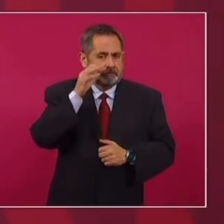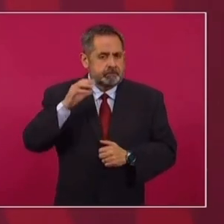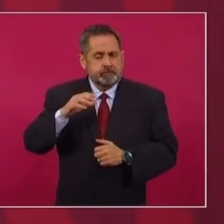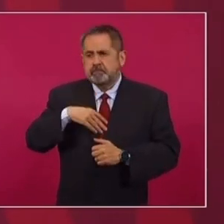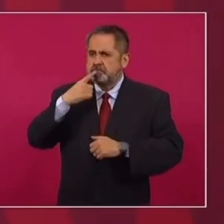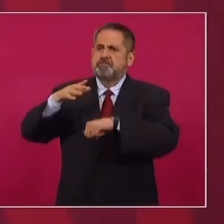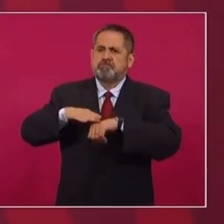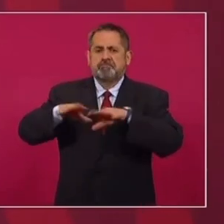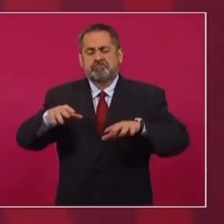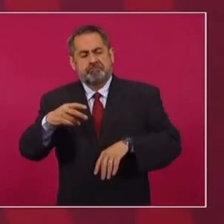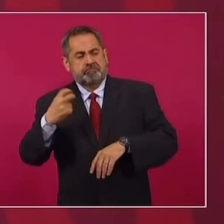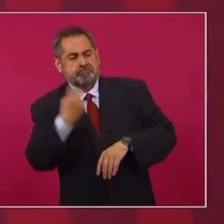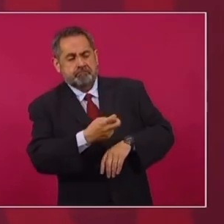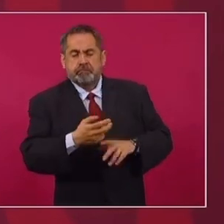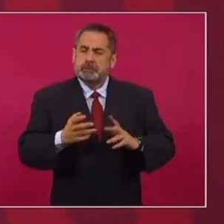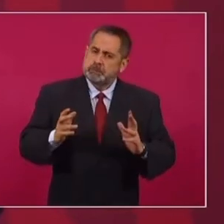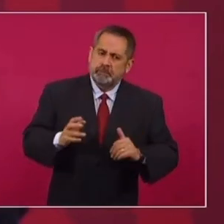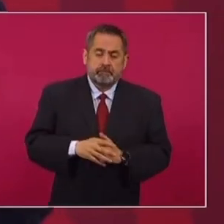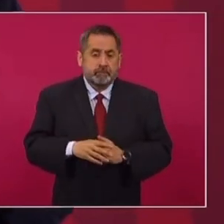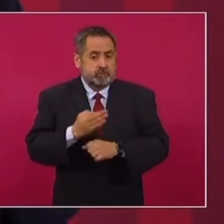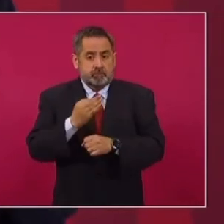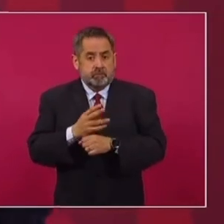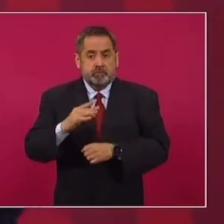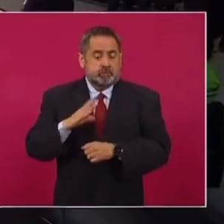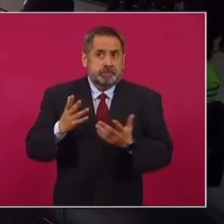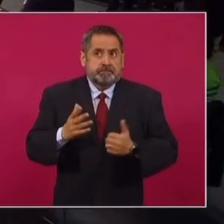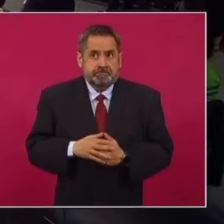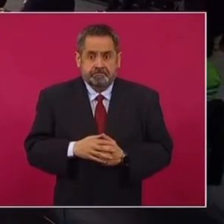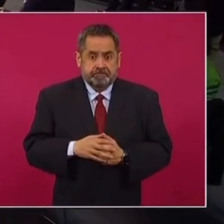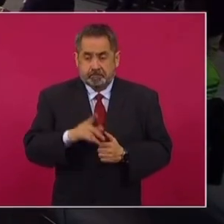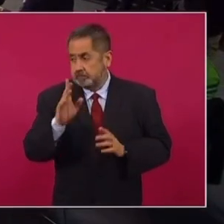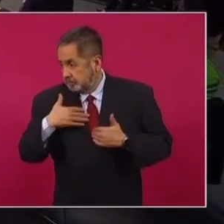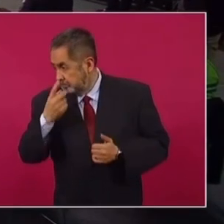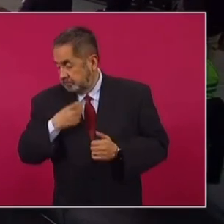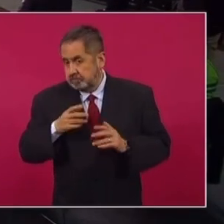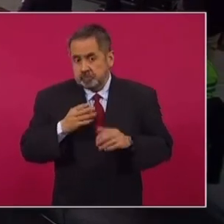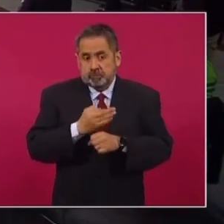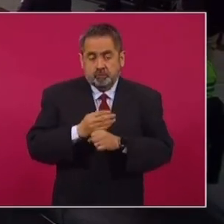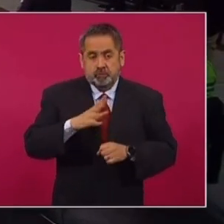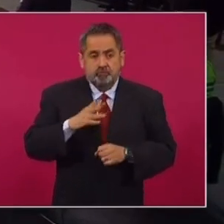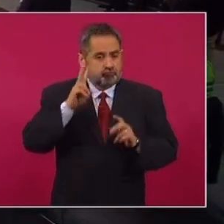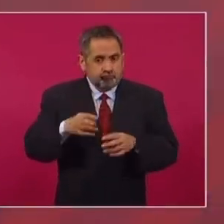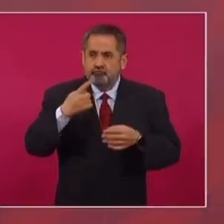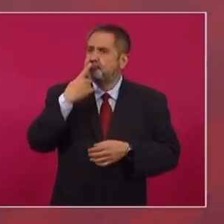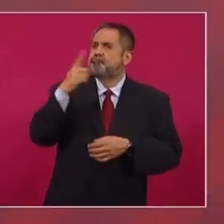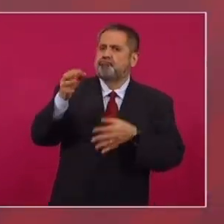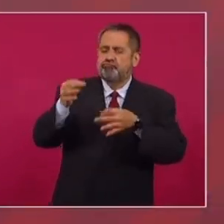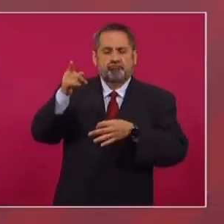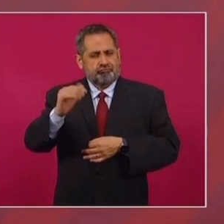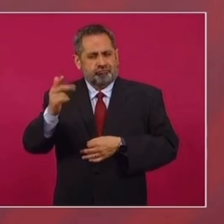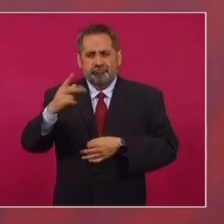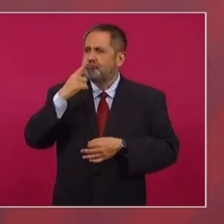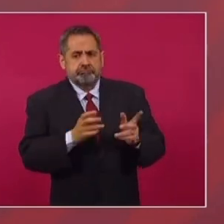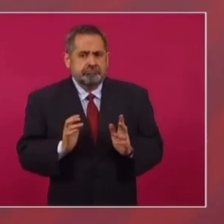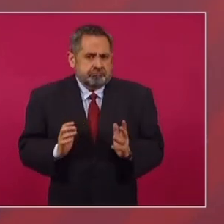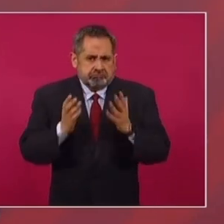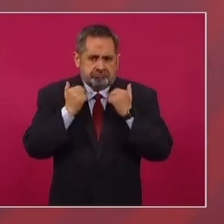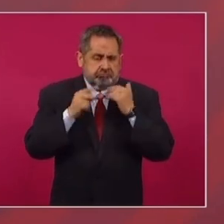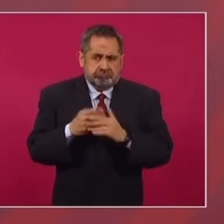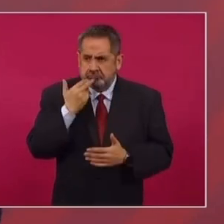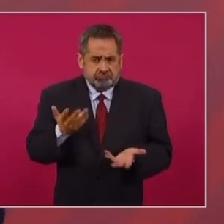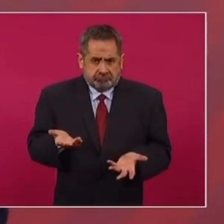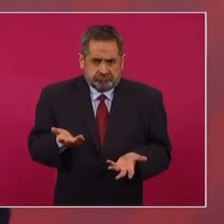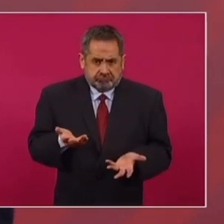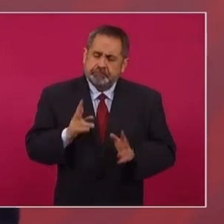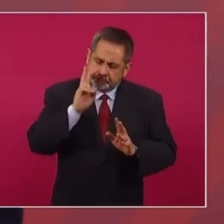denuncia que se presentó. No existe, según entiendo, una denuncia formal, legal y hay que